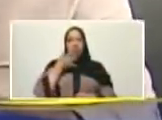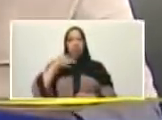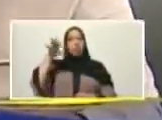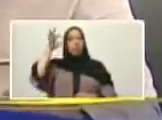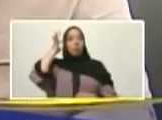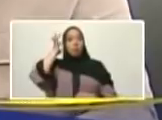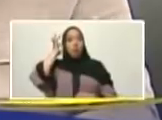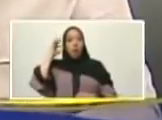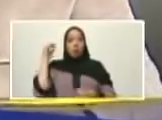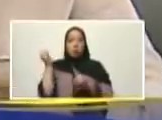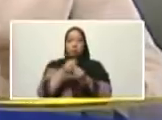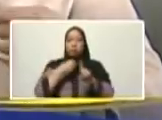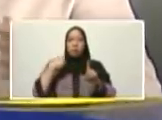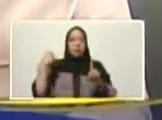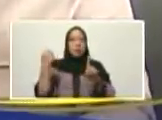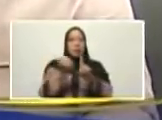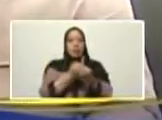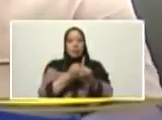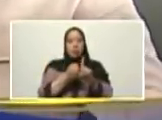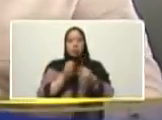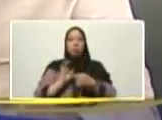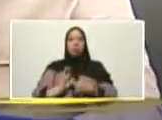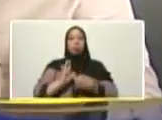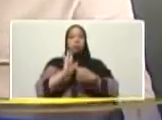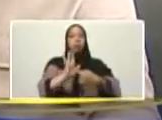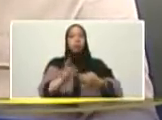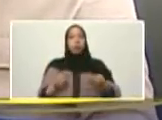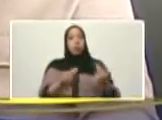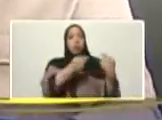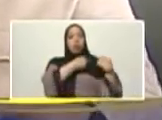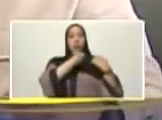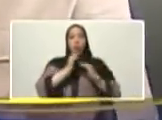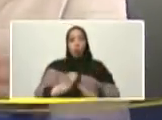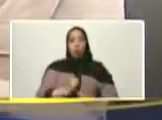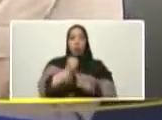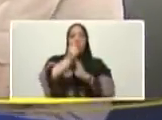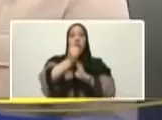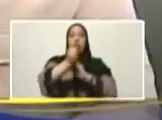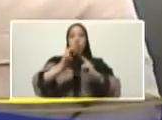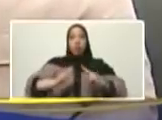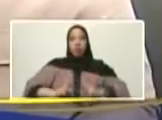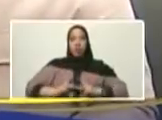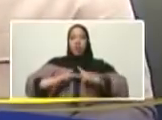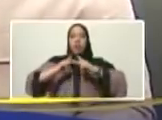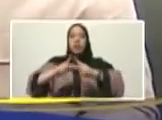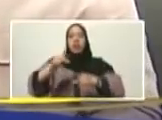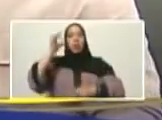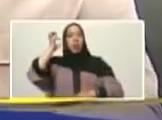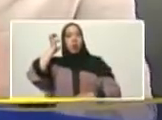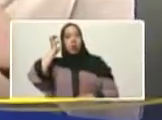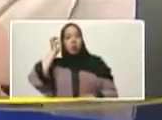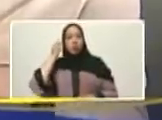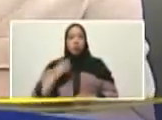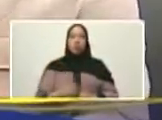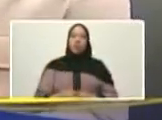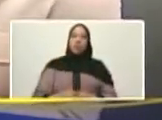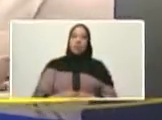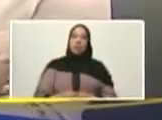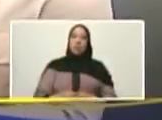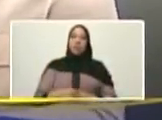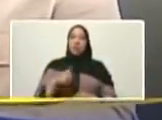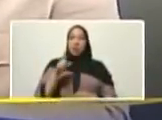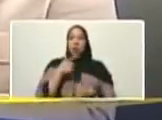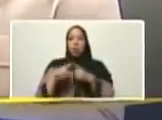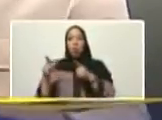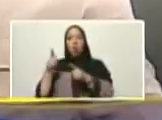luchadora ejemplo de patriotismo de sacrificio de entrega y aquí están nuestras Eulalias hoy presidente Luisa